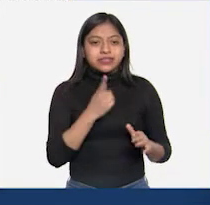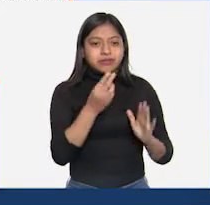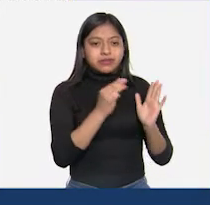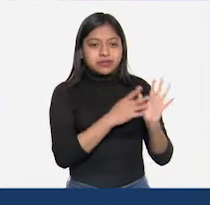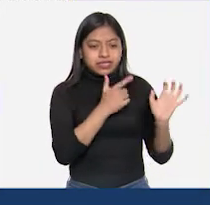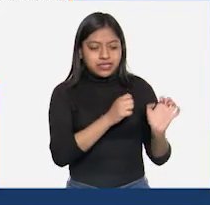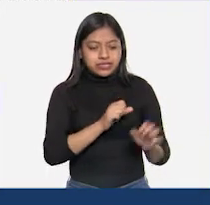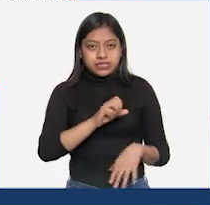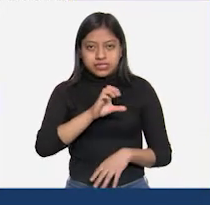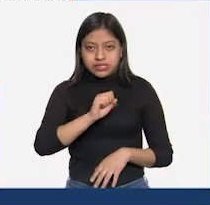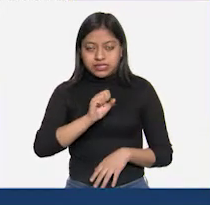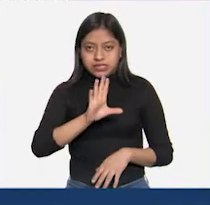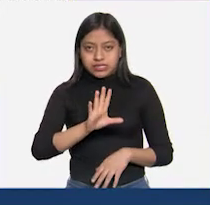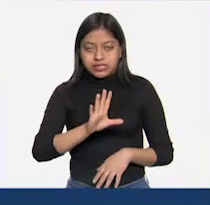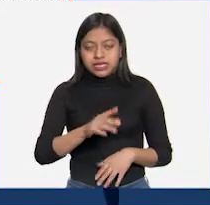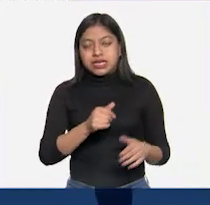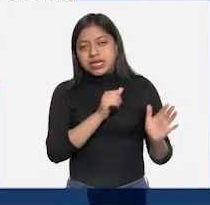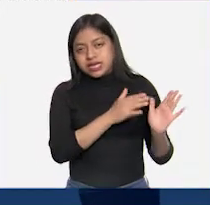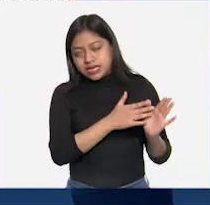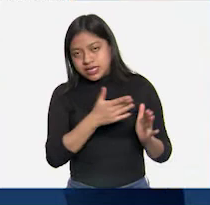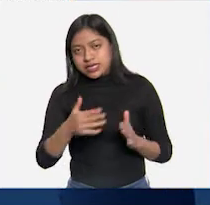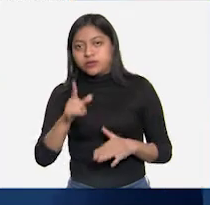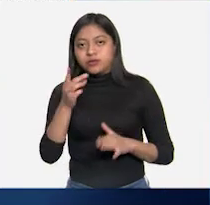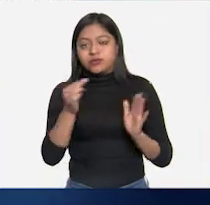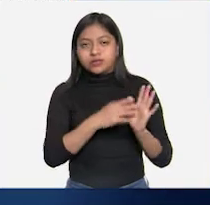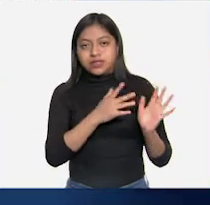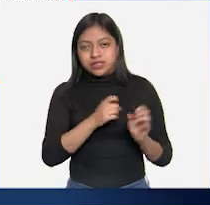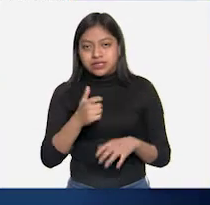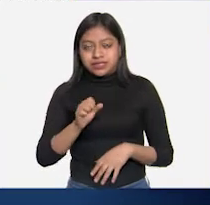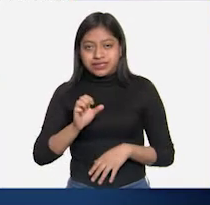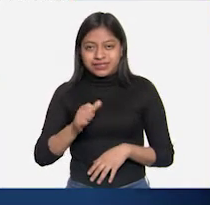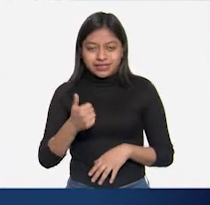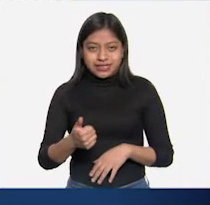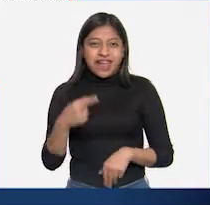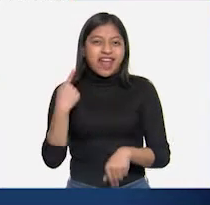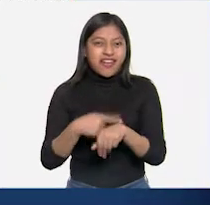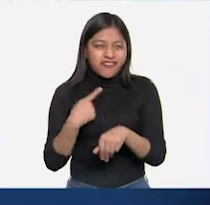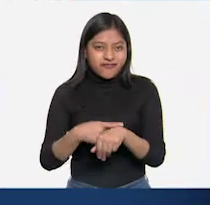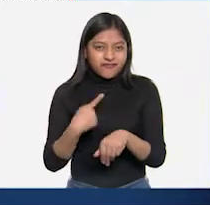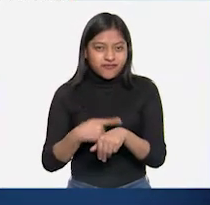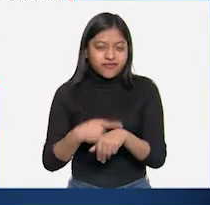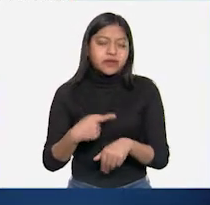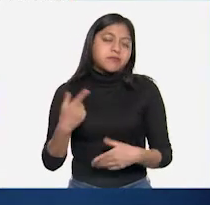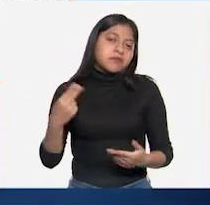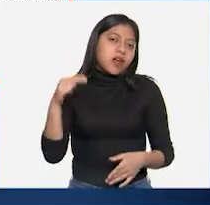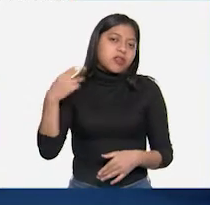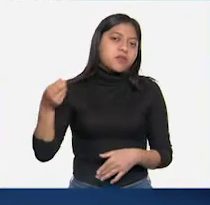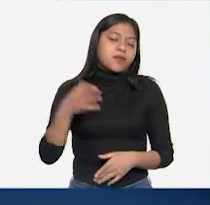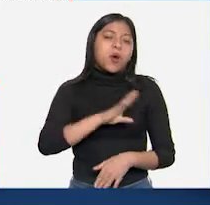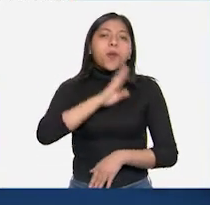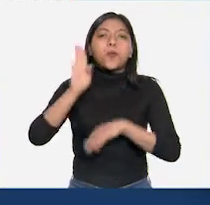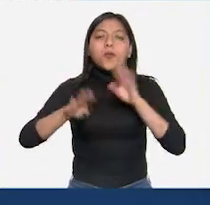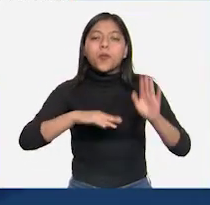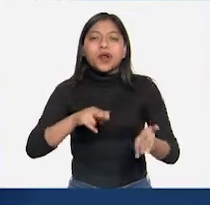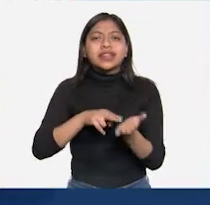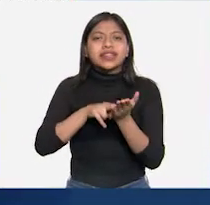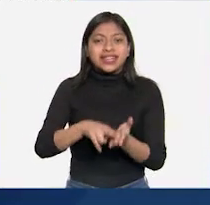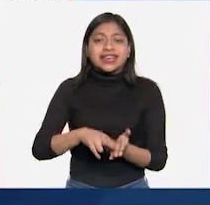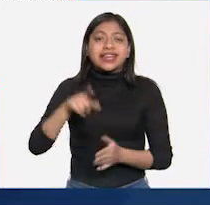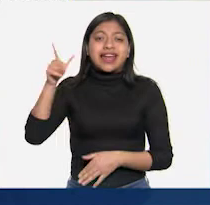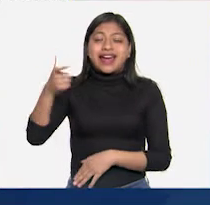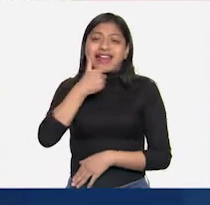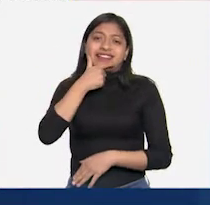1666? La peste bubónica o muerte negra se había extendido por toda